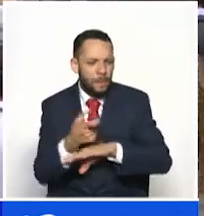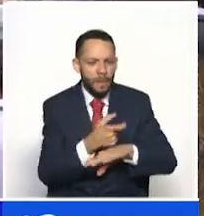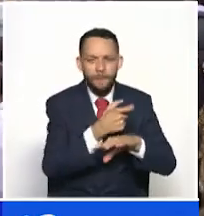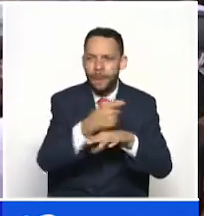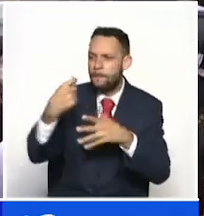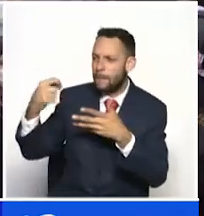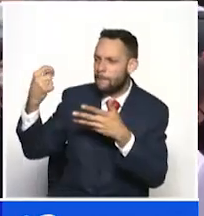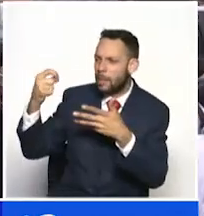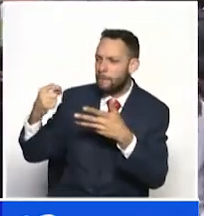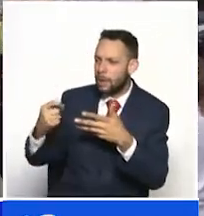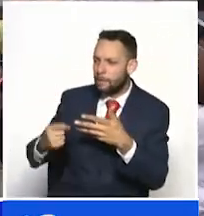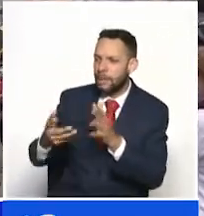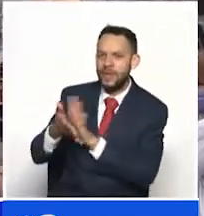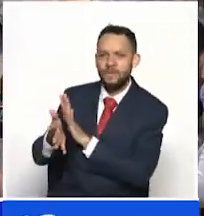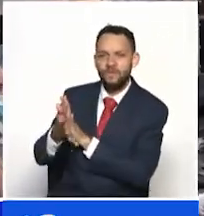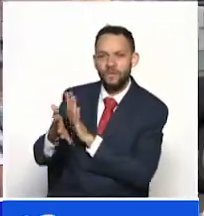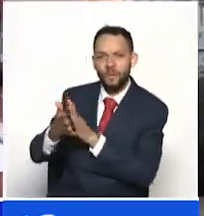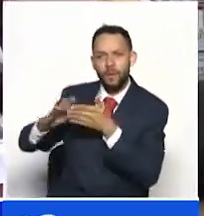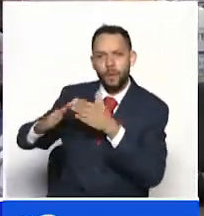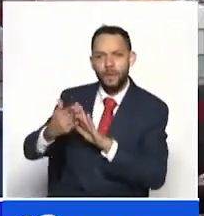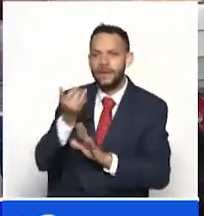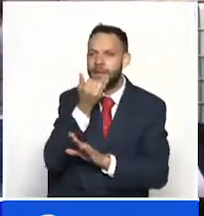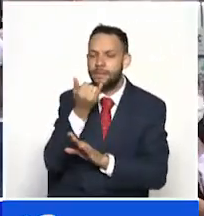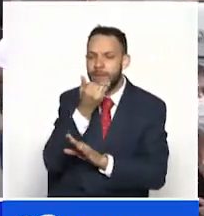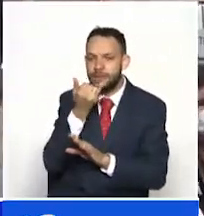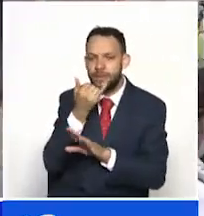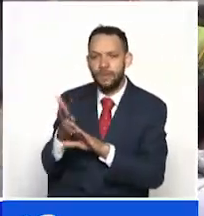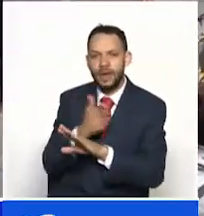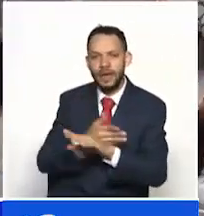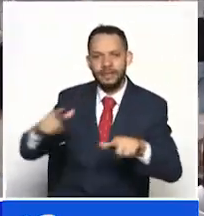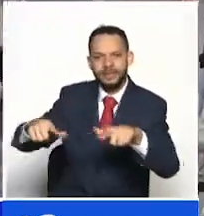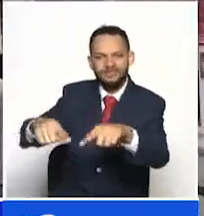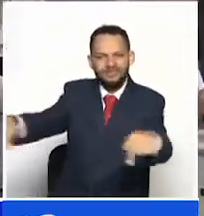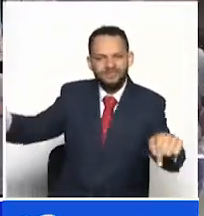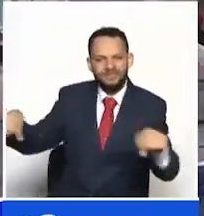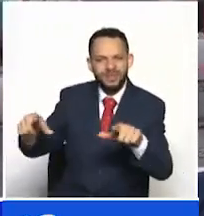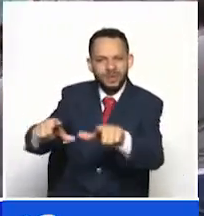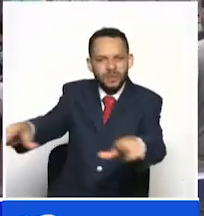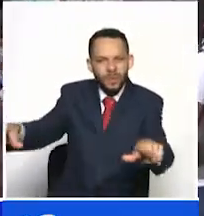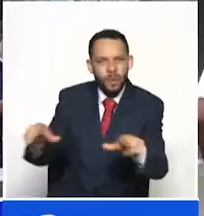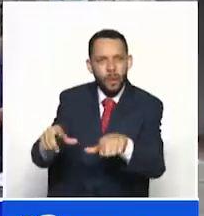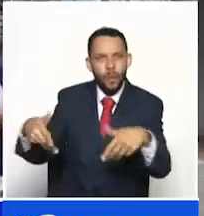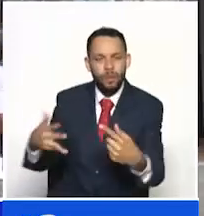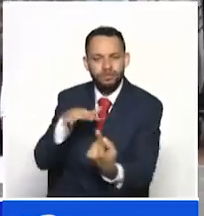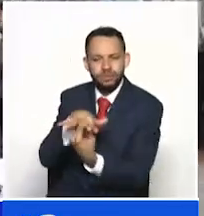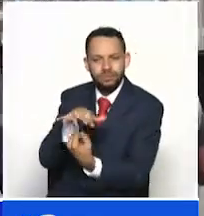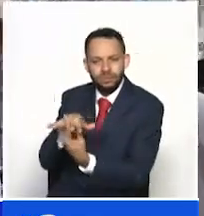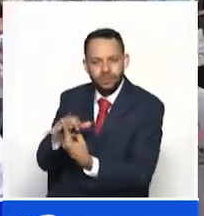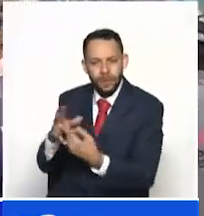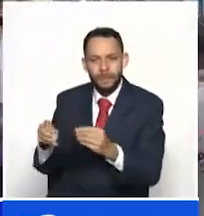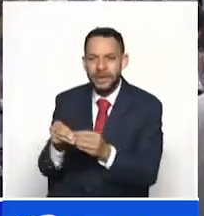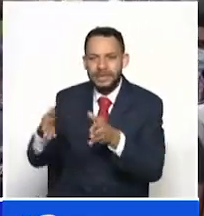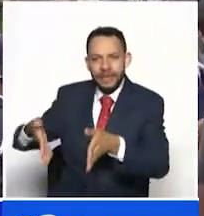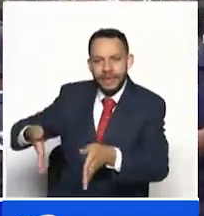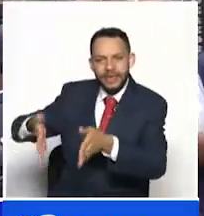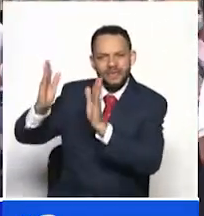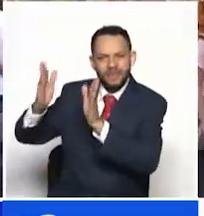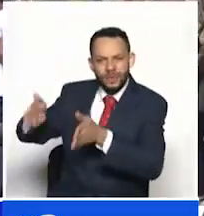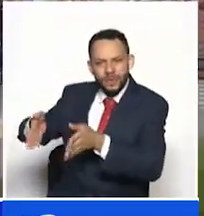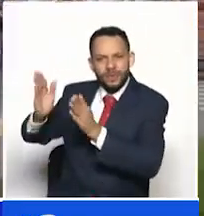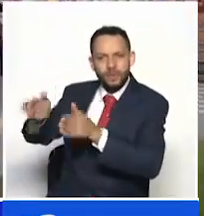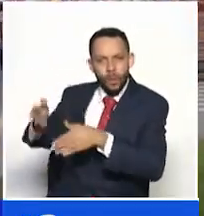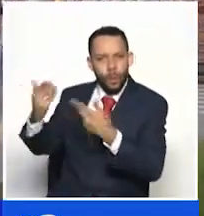próximas horas un reporte a la comunidad sobre las condiciones en que quedaron las instalaciones y los diferentes bloques. Los diálogos